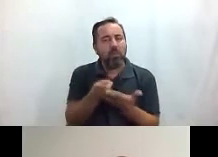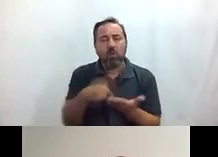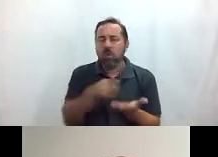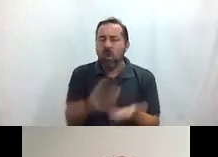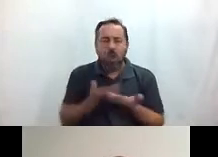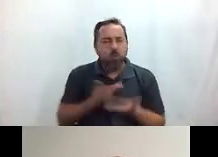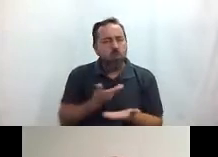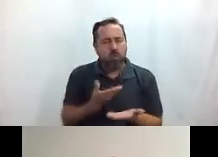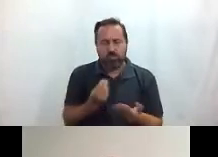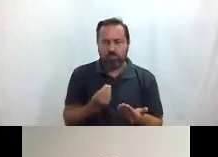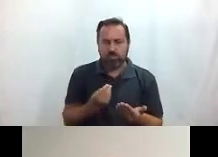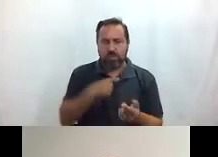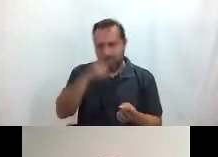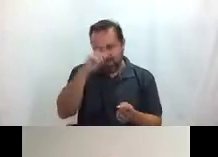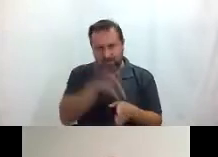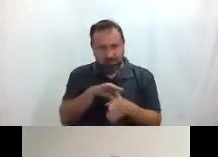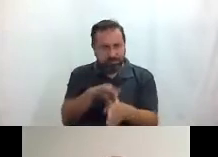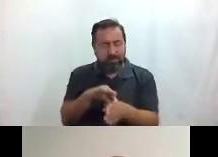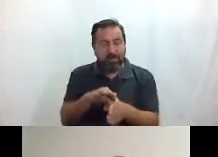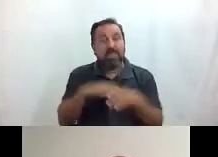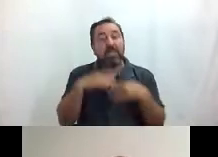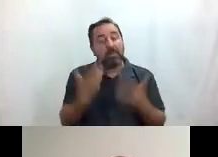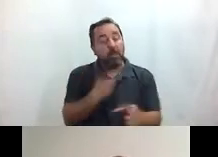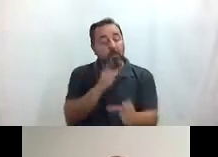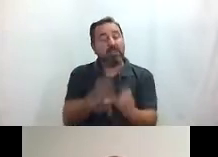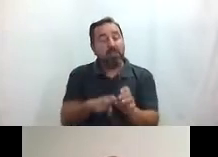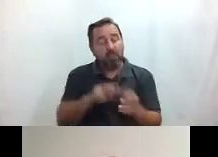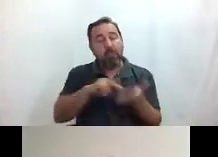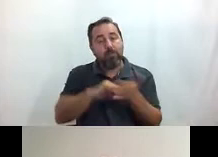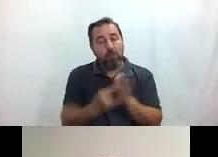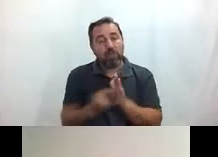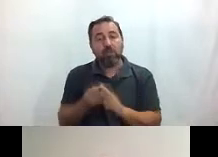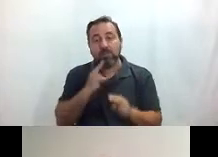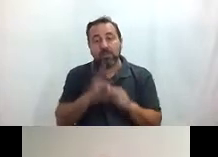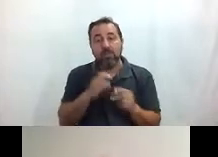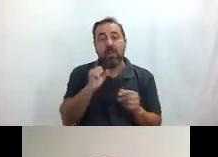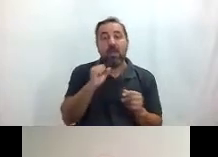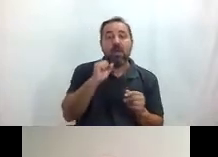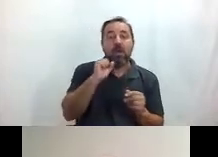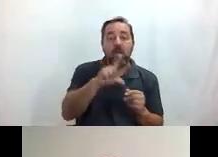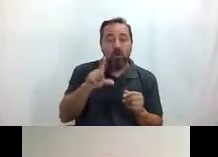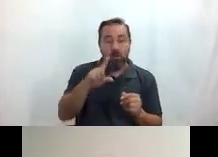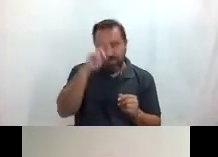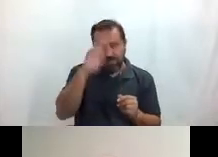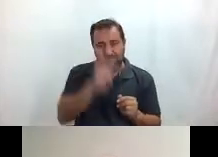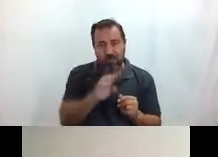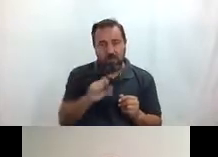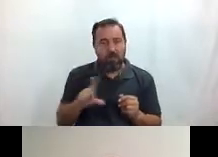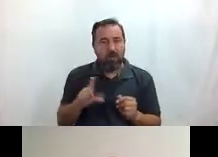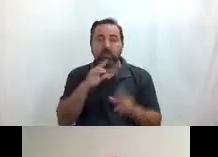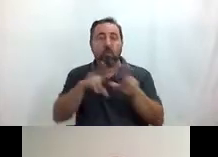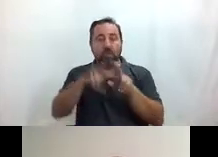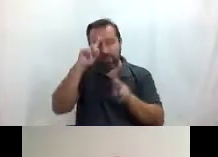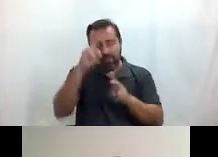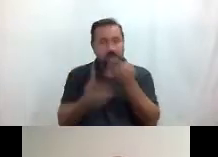ayuda a enseñar mejor Madrid y hemos participado en otros proyectos como el All Madrid for All que junto con la Comunidad de Madrid